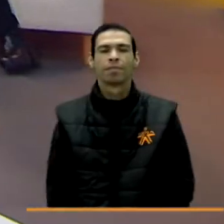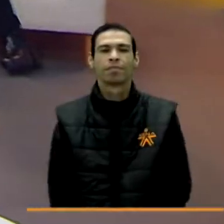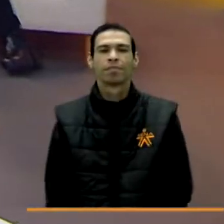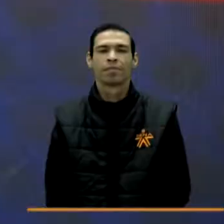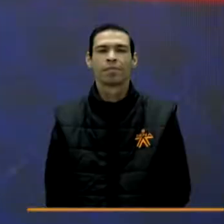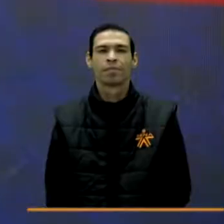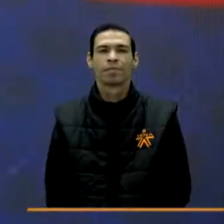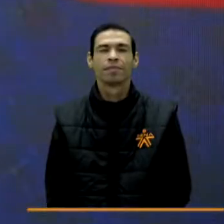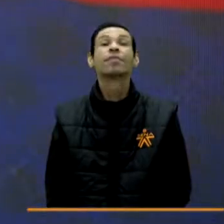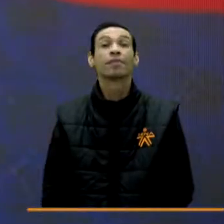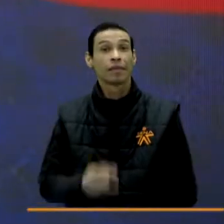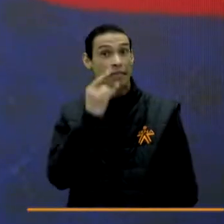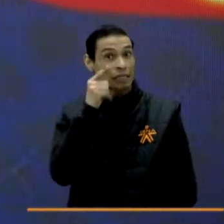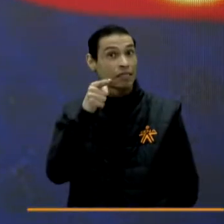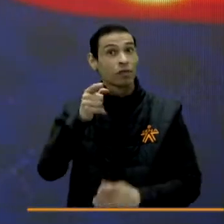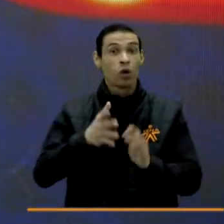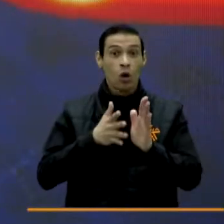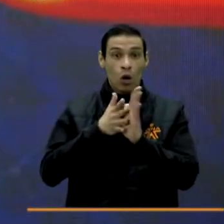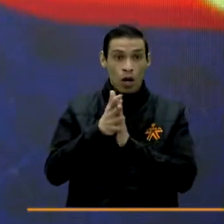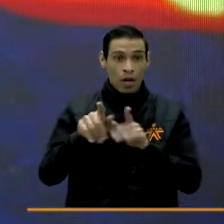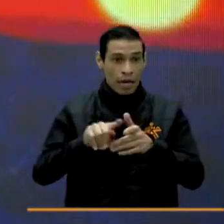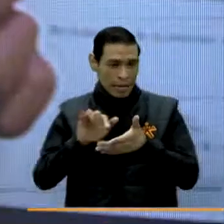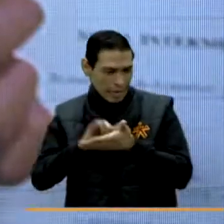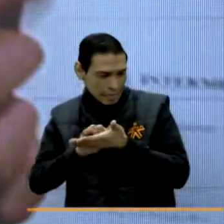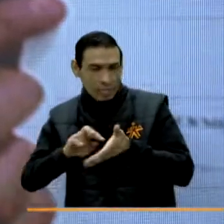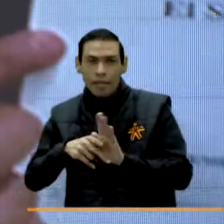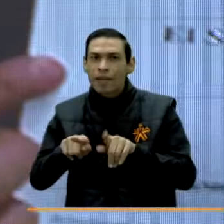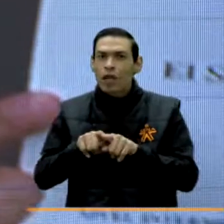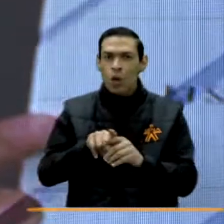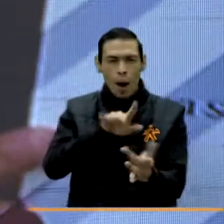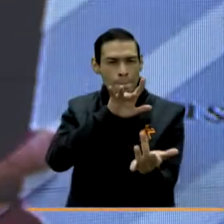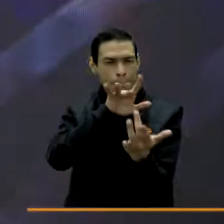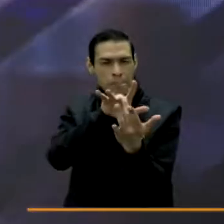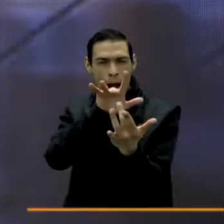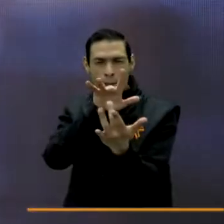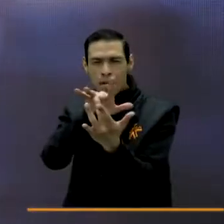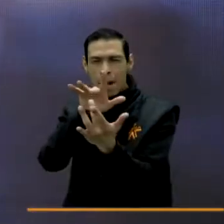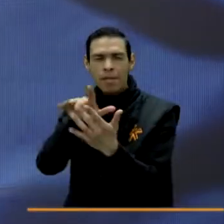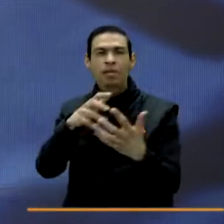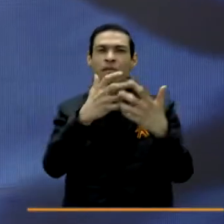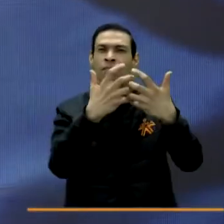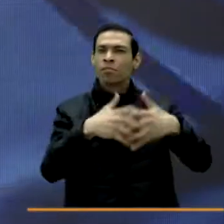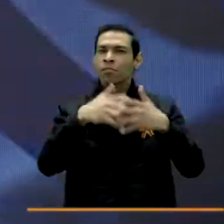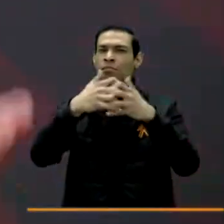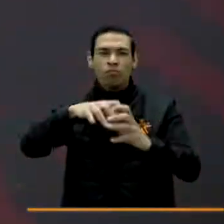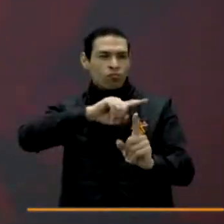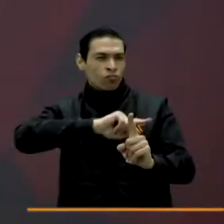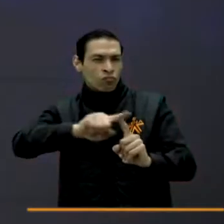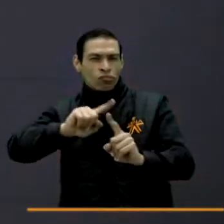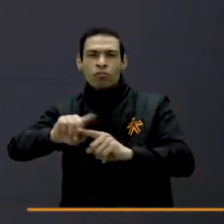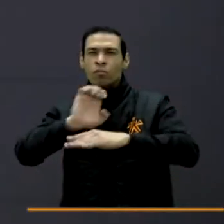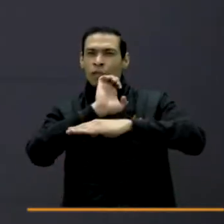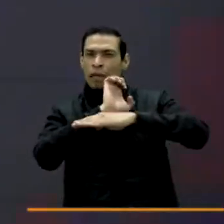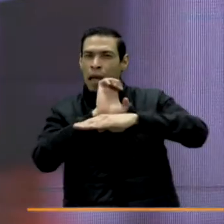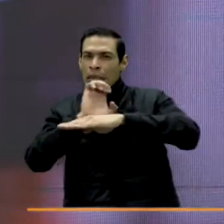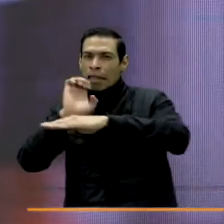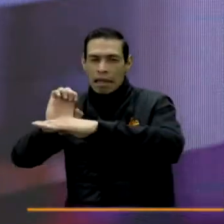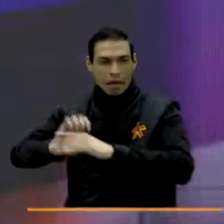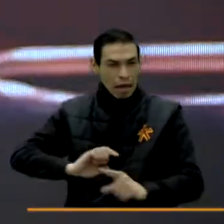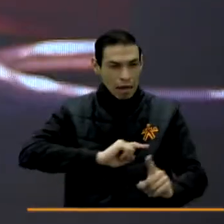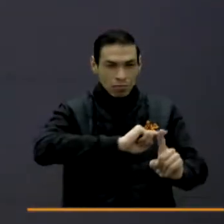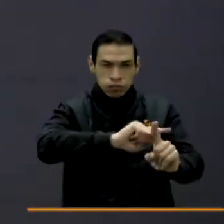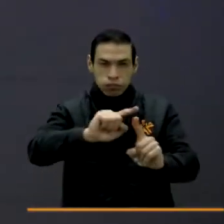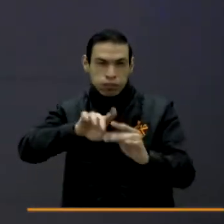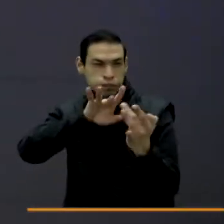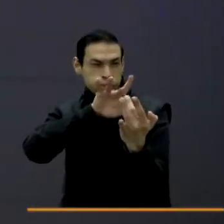Adriana, qué interesante todo lo que nos acabas de contar, ese relacionamiento empresarial que tiene el CENA con tantas entidades, con